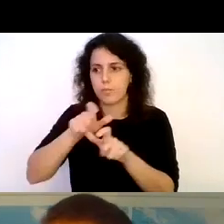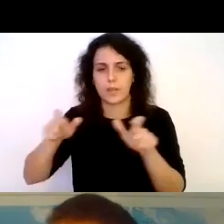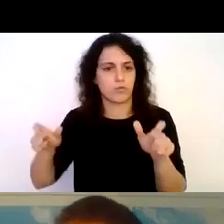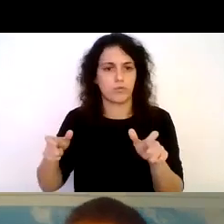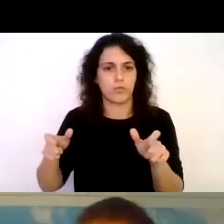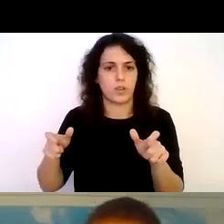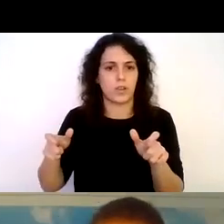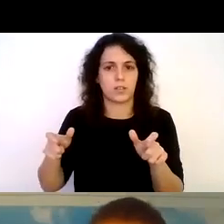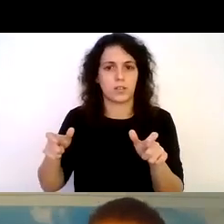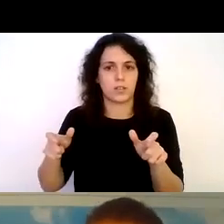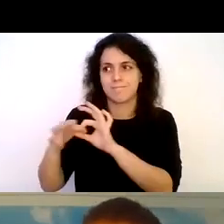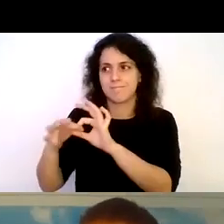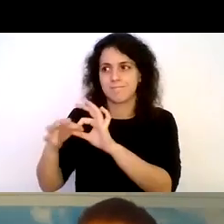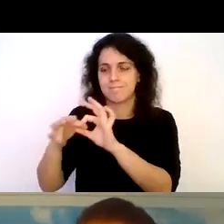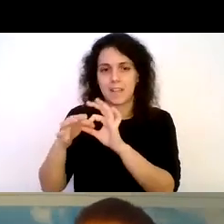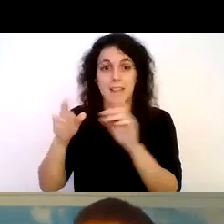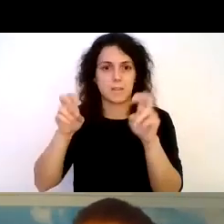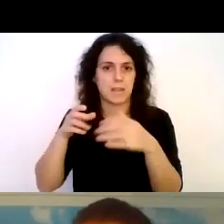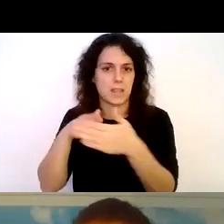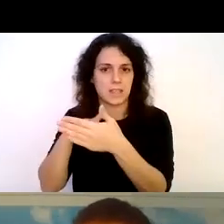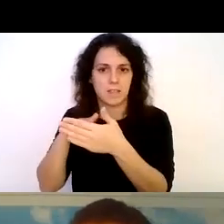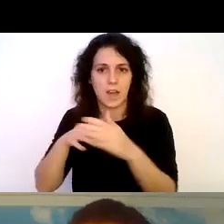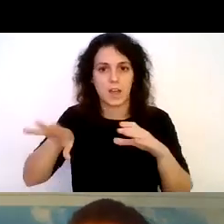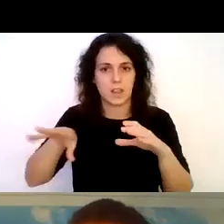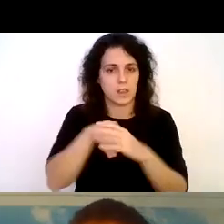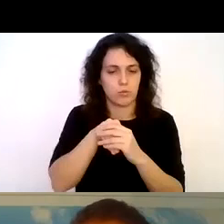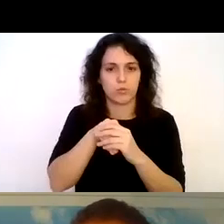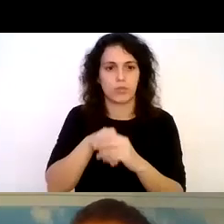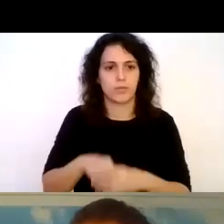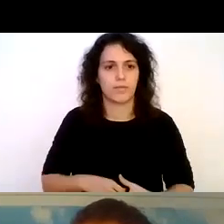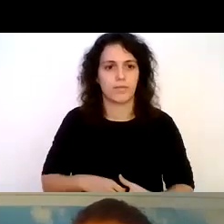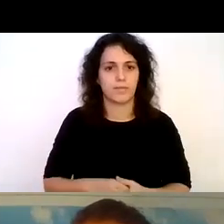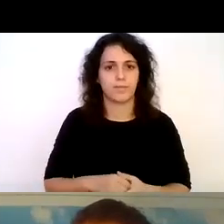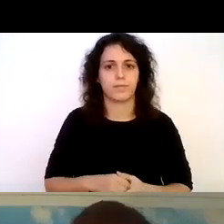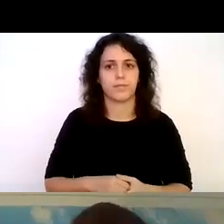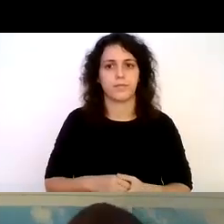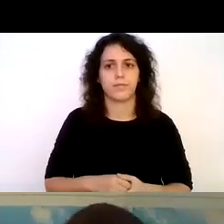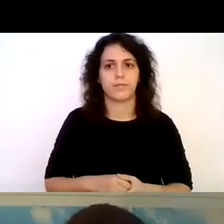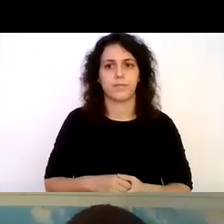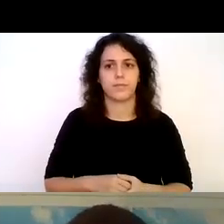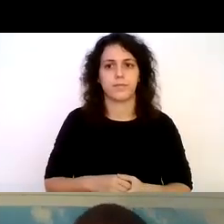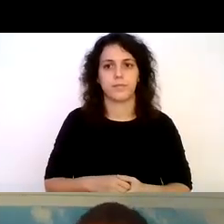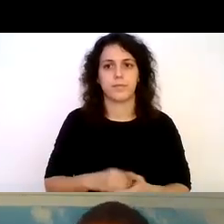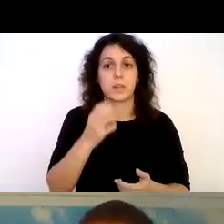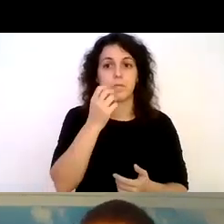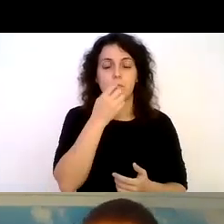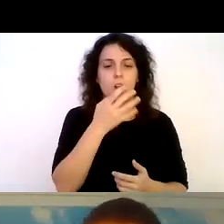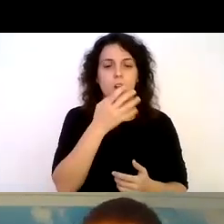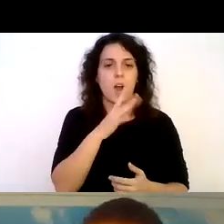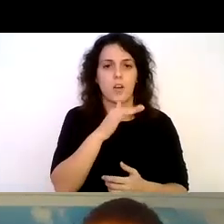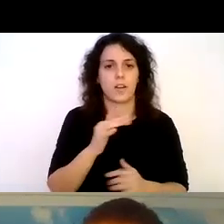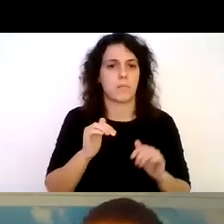están vinculadas a la accesibilidad a la inclusión y bueno allá vamos